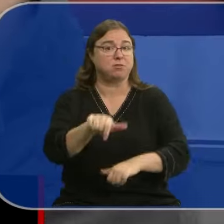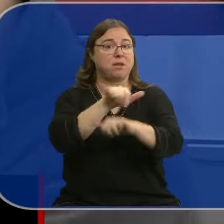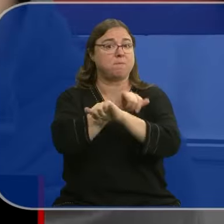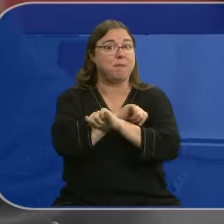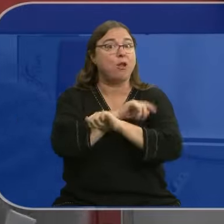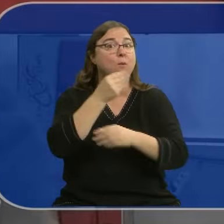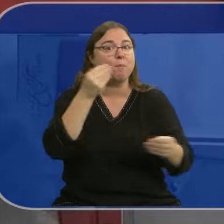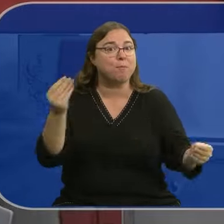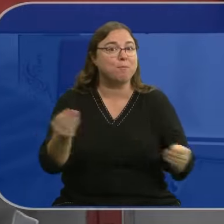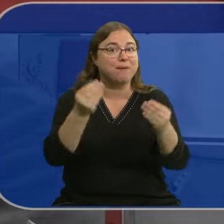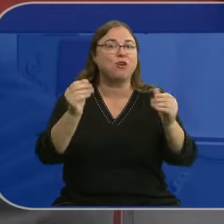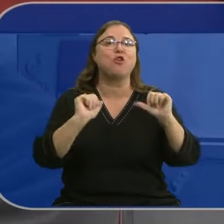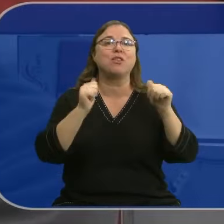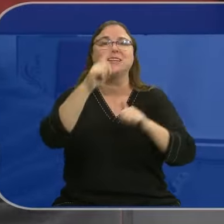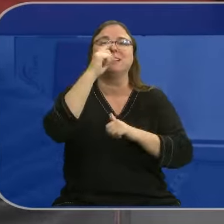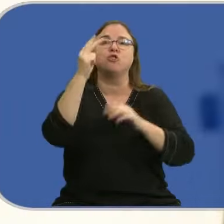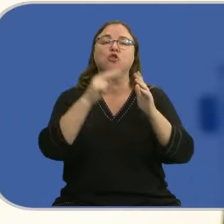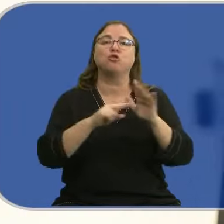es la mejor desde 2007.